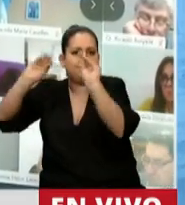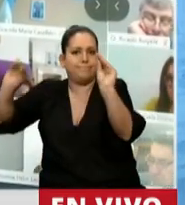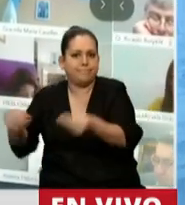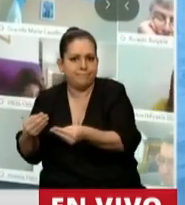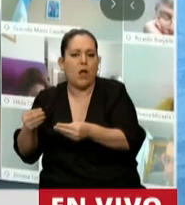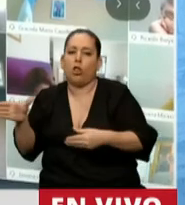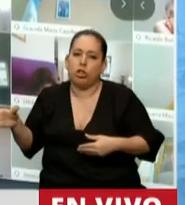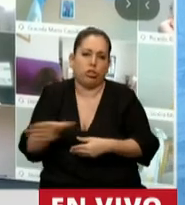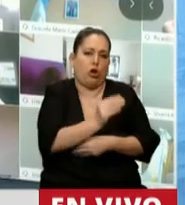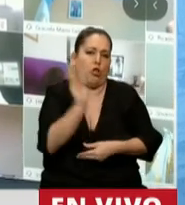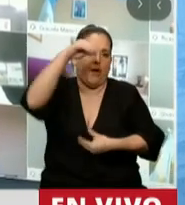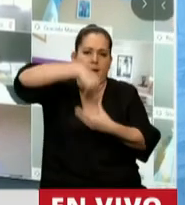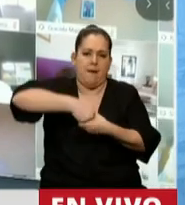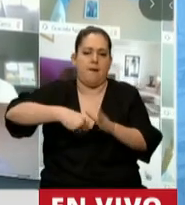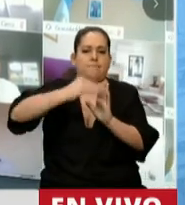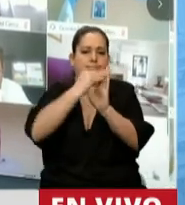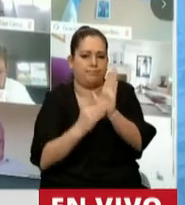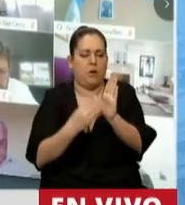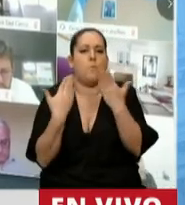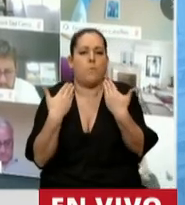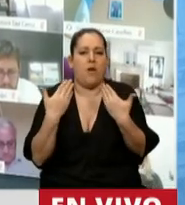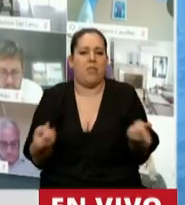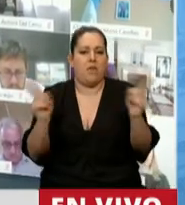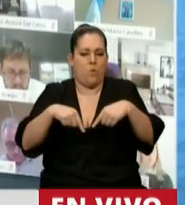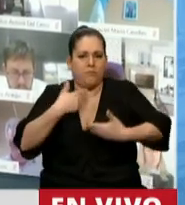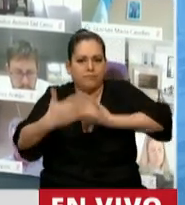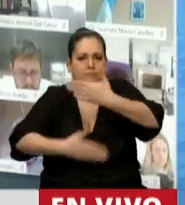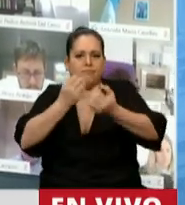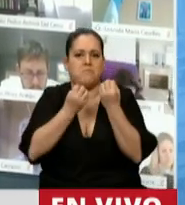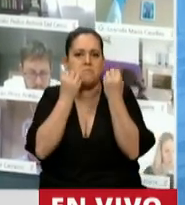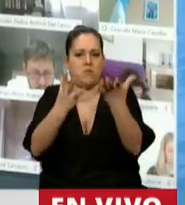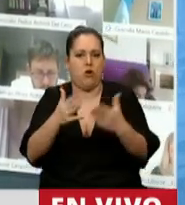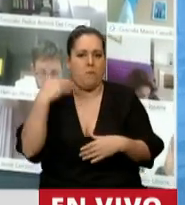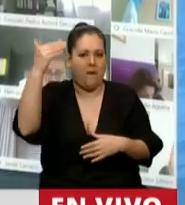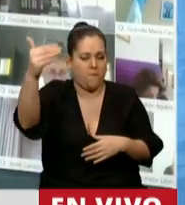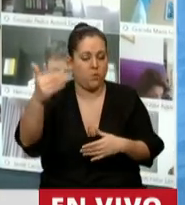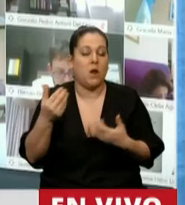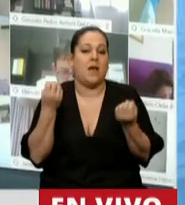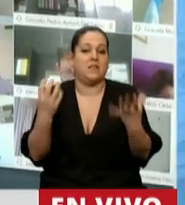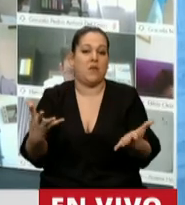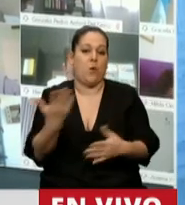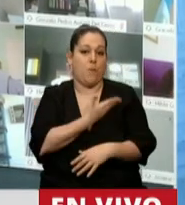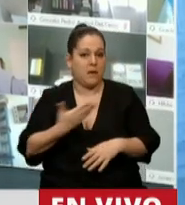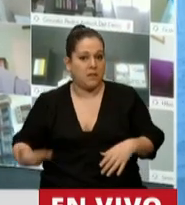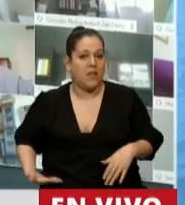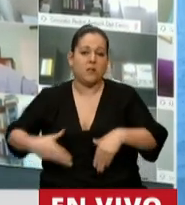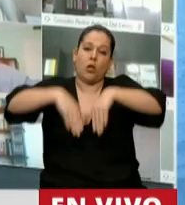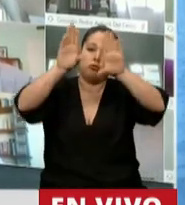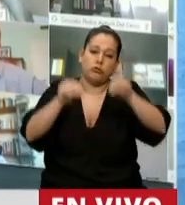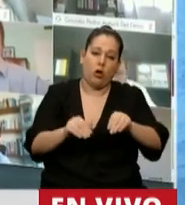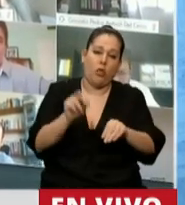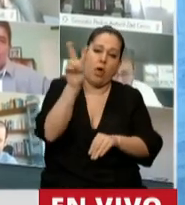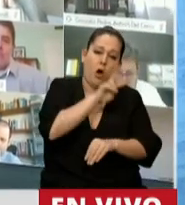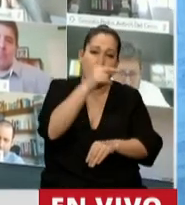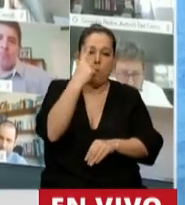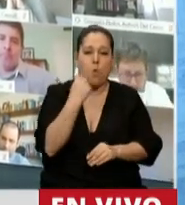avenimiento para lograr la continuidad hacia el futuro. Así que, señor presidente, todos los argentinos y todas las empresas